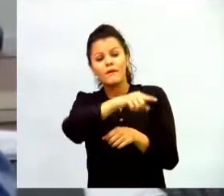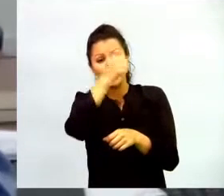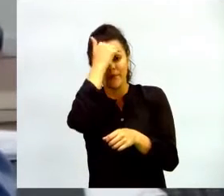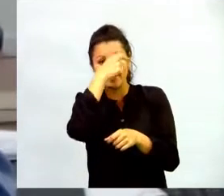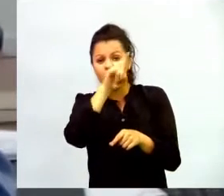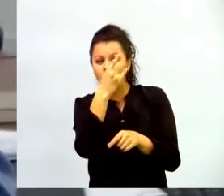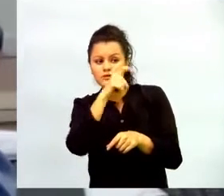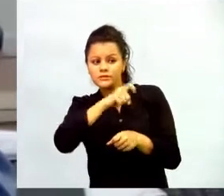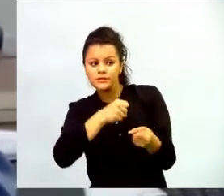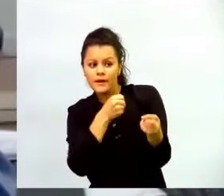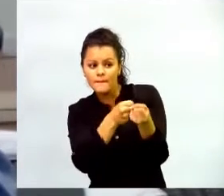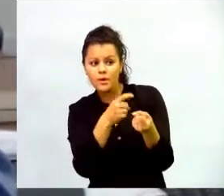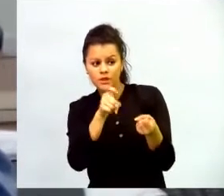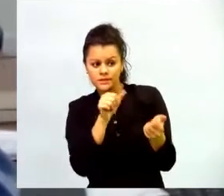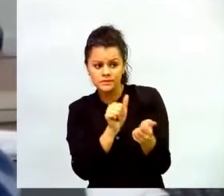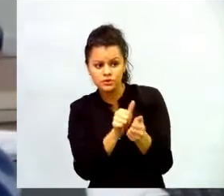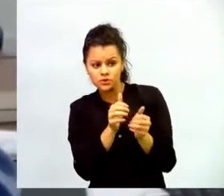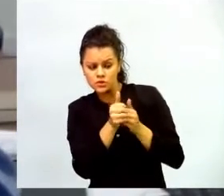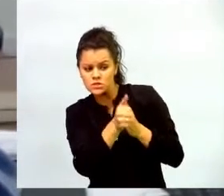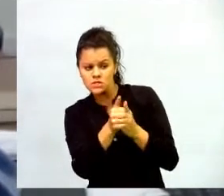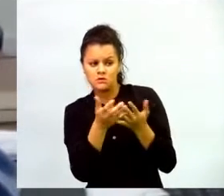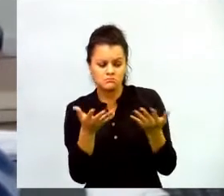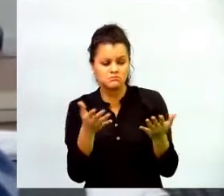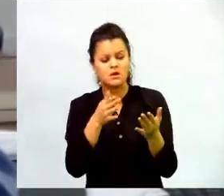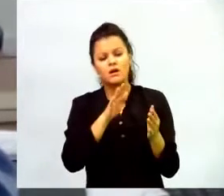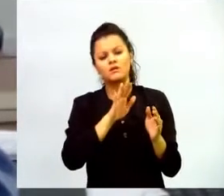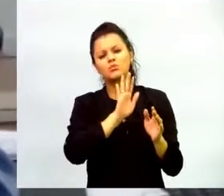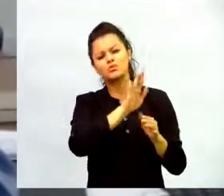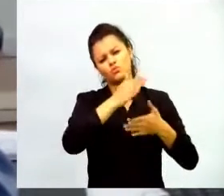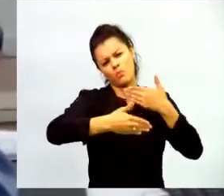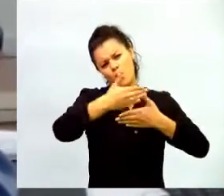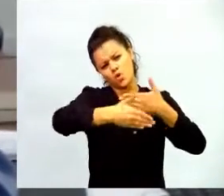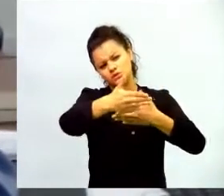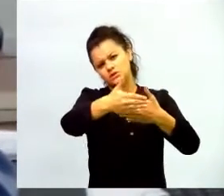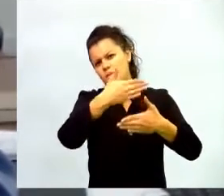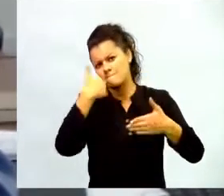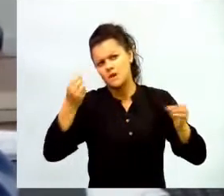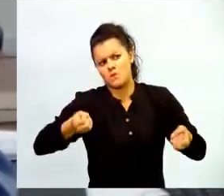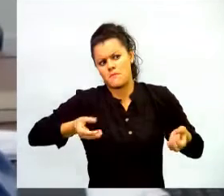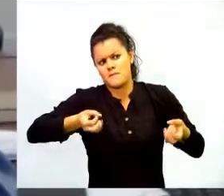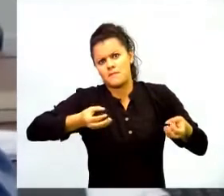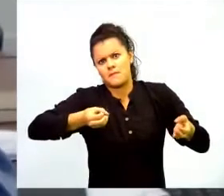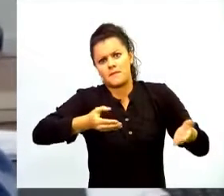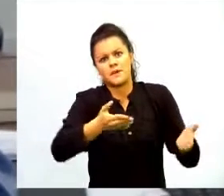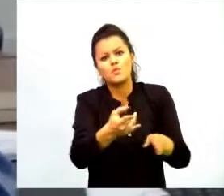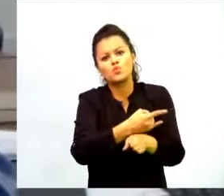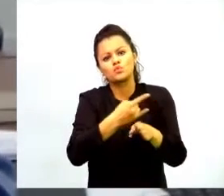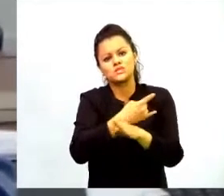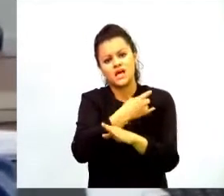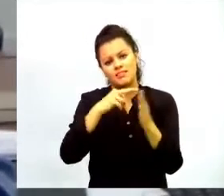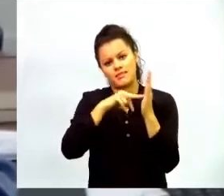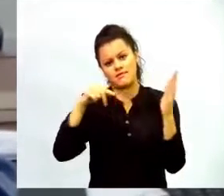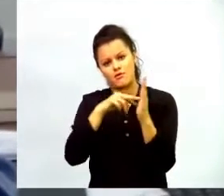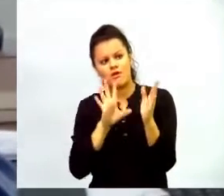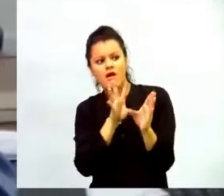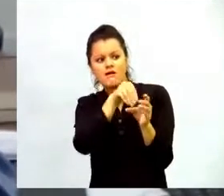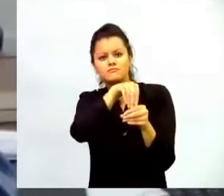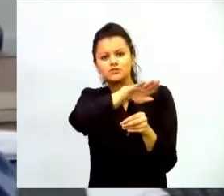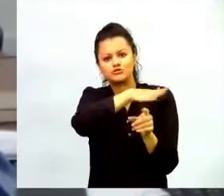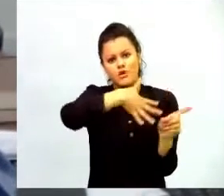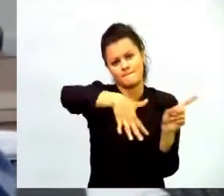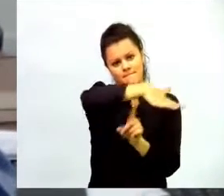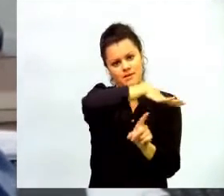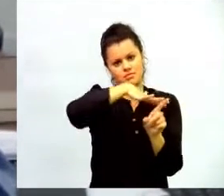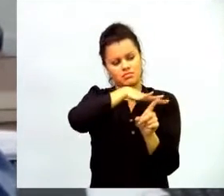que requieren acompañamiento para hacer su proceso mucho más enriquecido, para incorporar las TIC en sus comienzas de